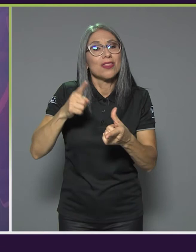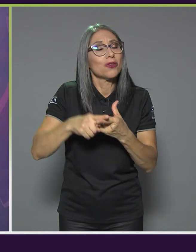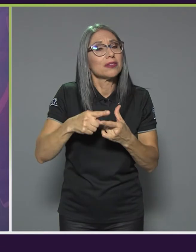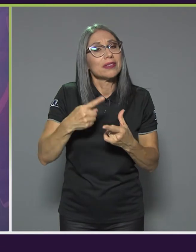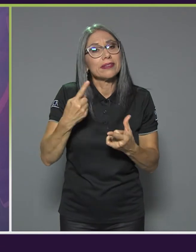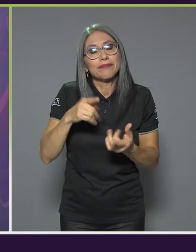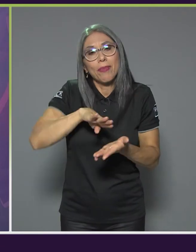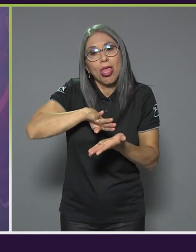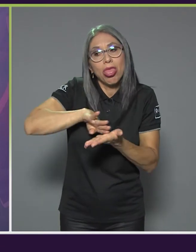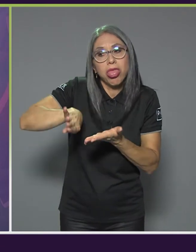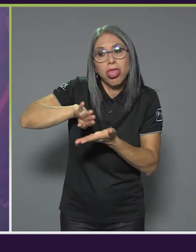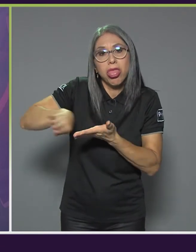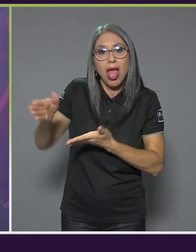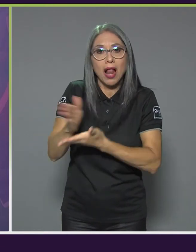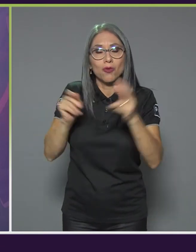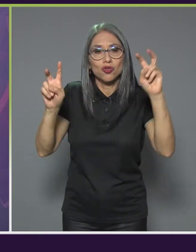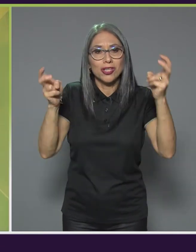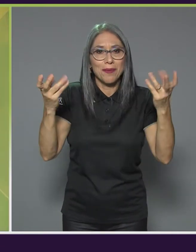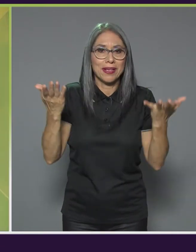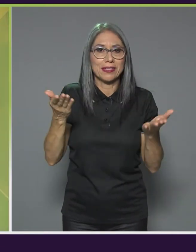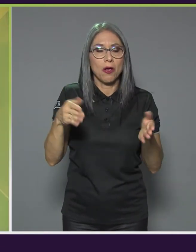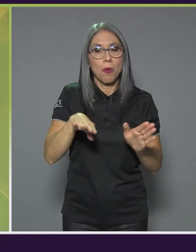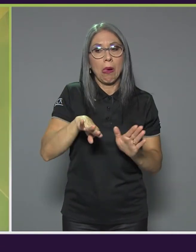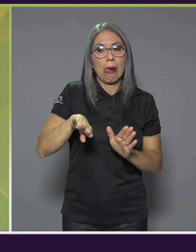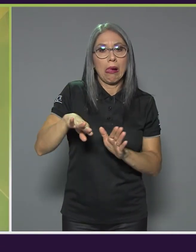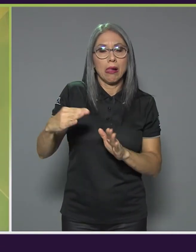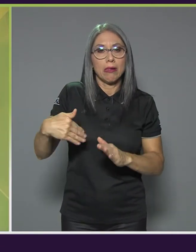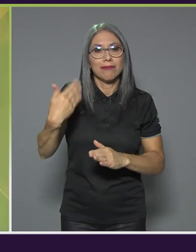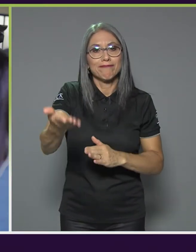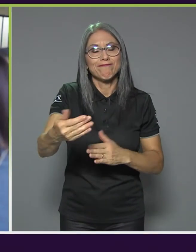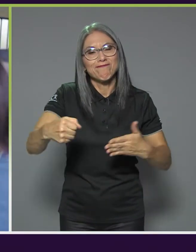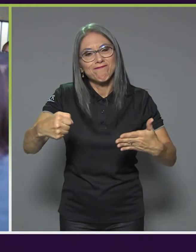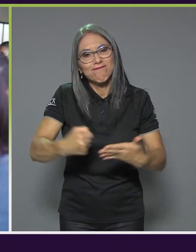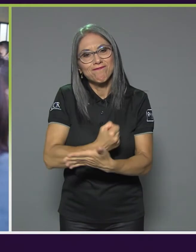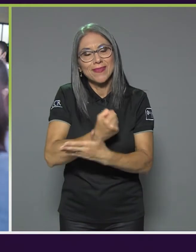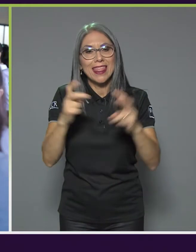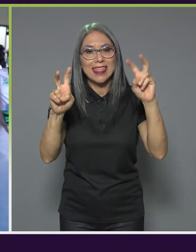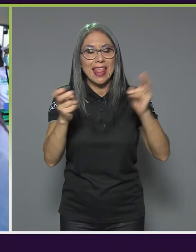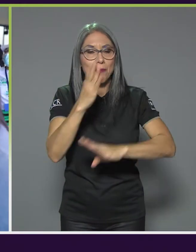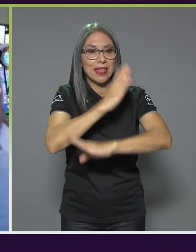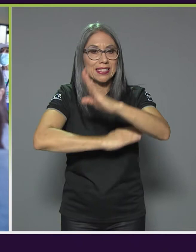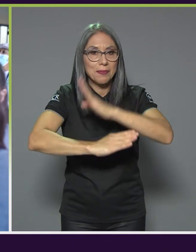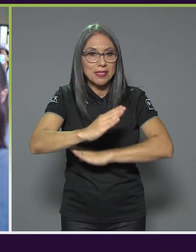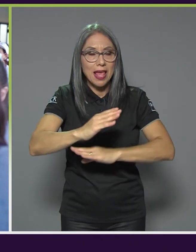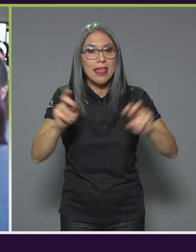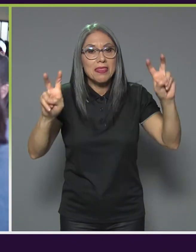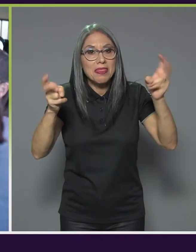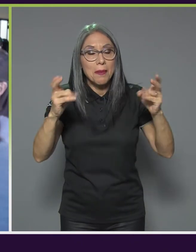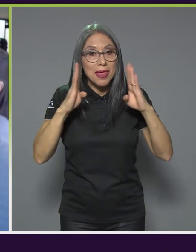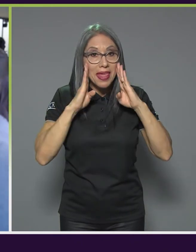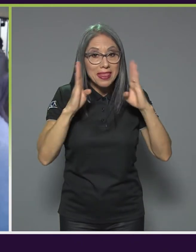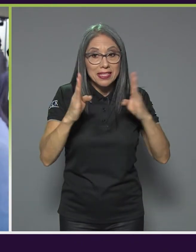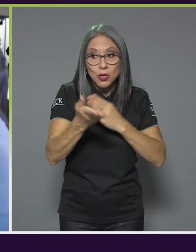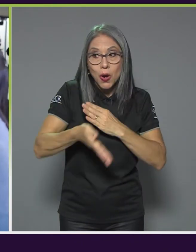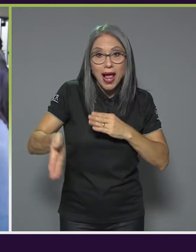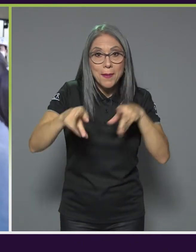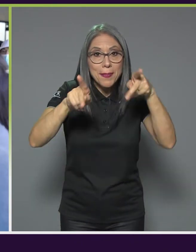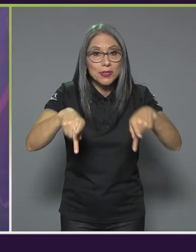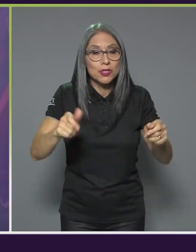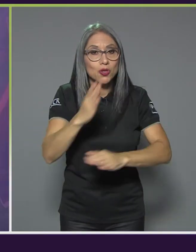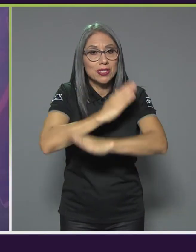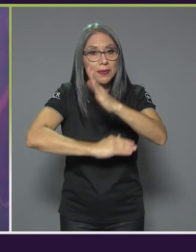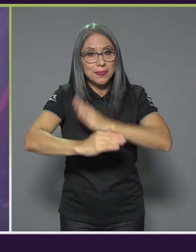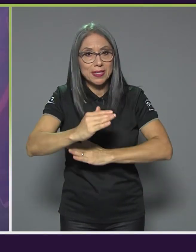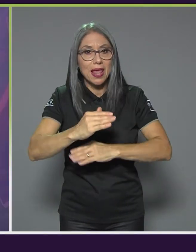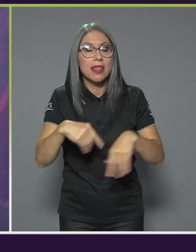algunos temas de lado, desgraciadamente, el tema de la discapacidad, de la atención a estas poblaciones, inclusive yo agregaría también